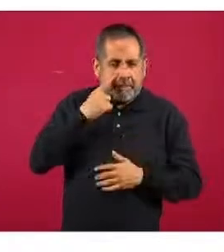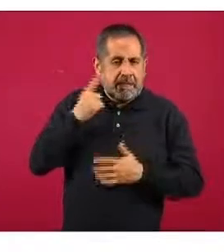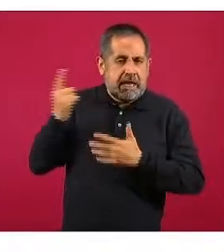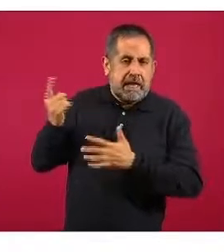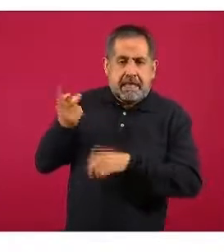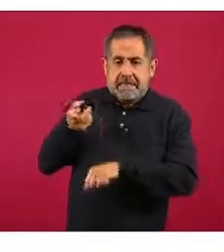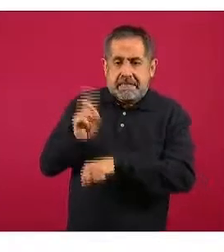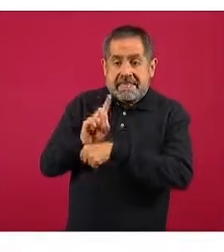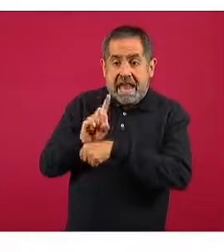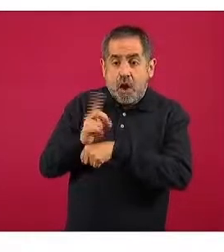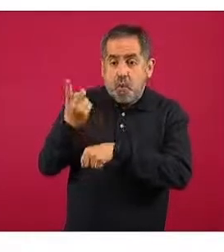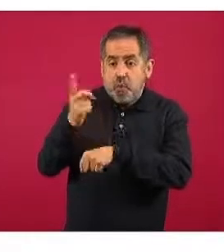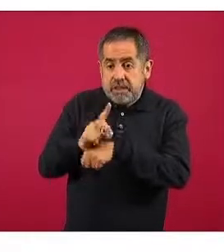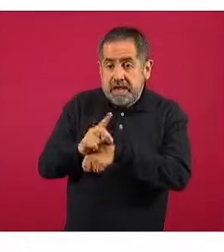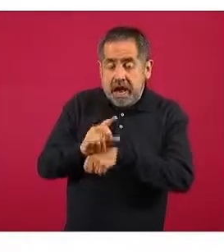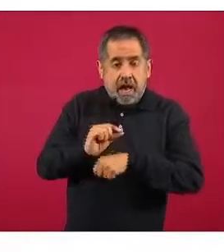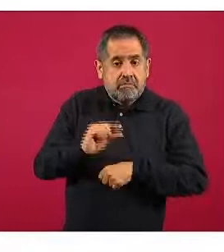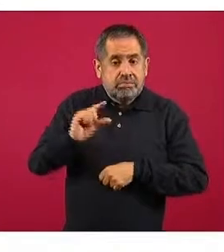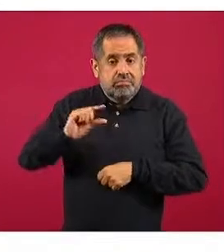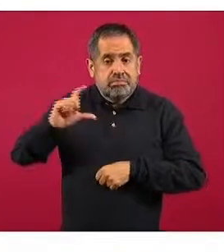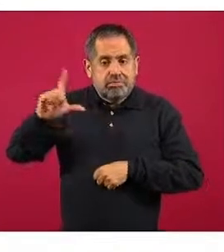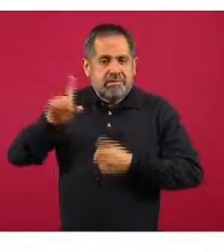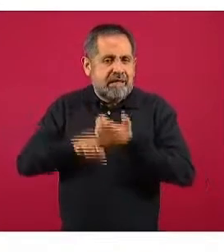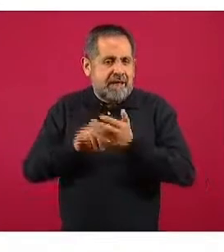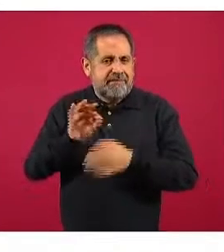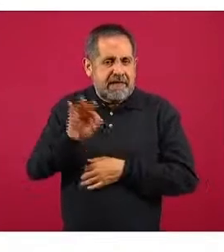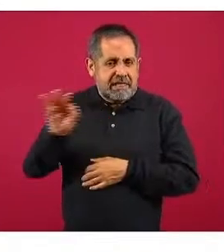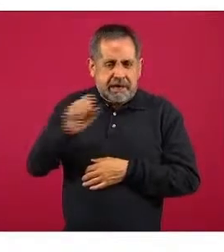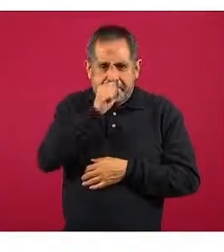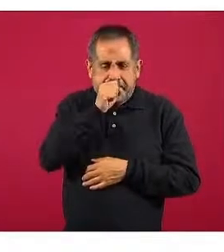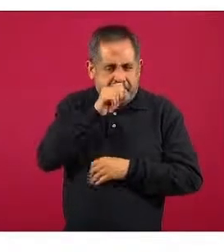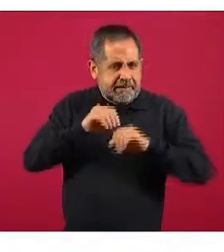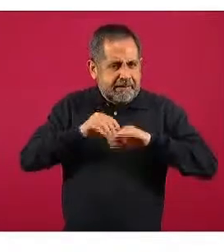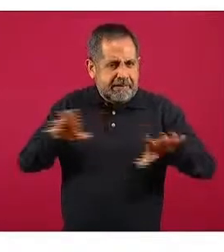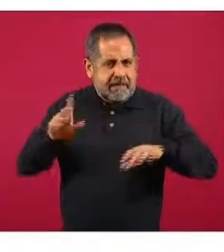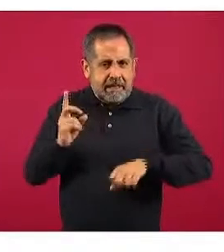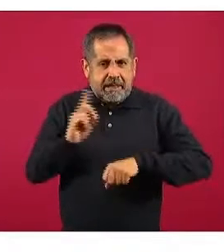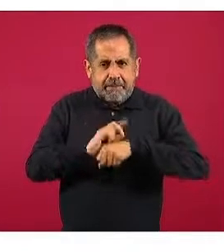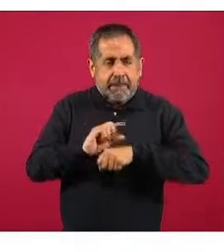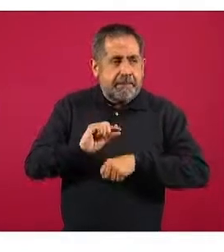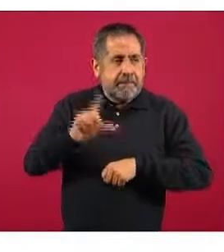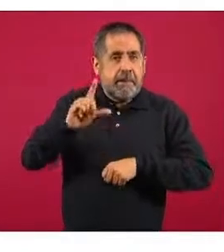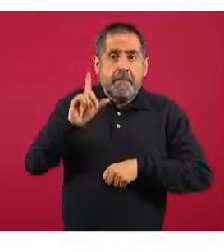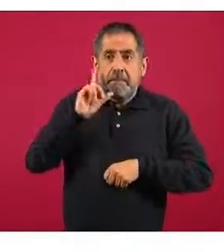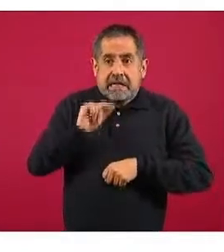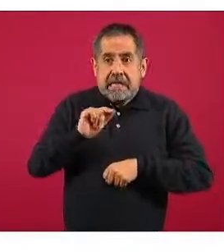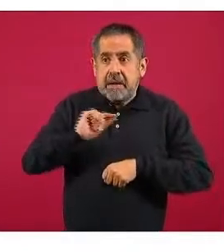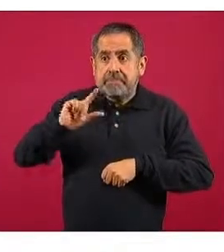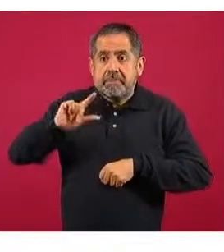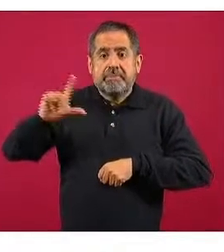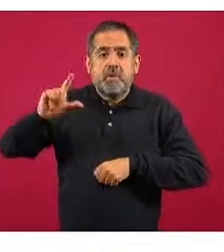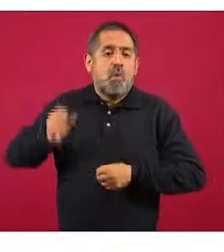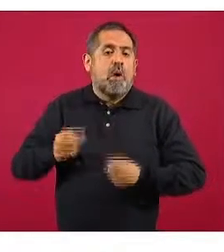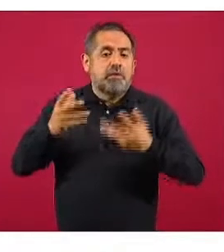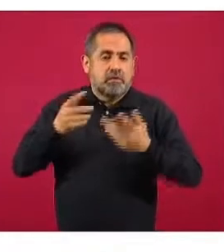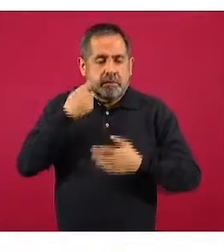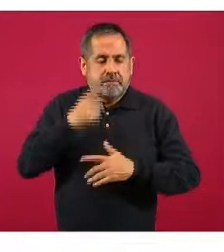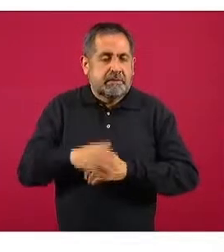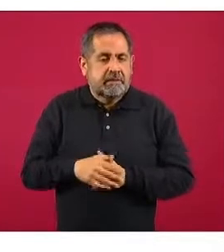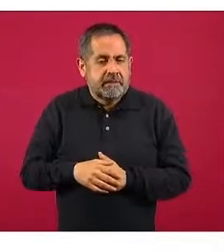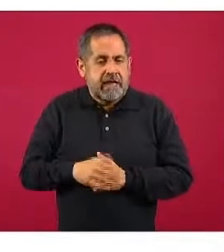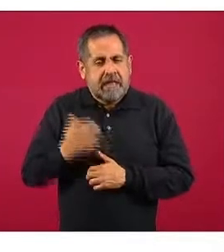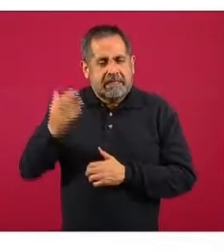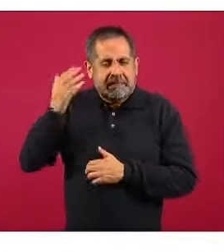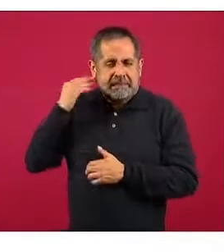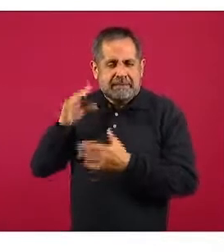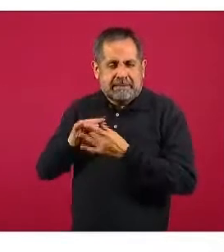diarios por la fecha en la que están reportándolo cada una de estas regiones. Ya veíamos en presentaciones